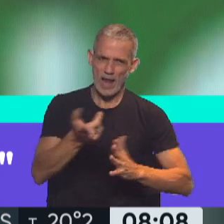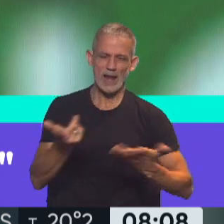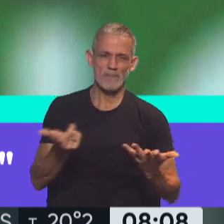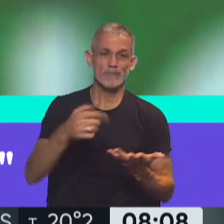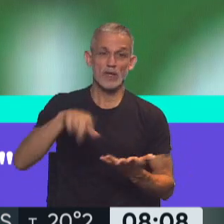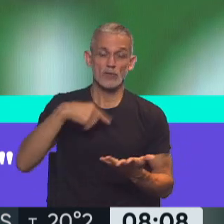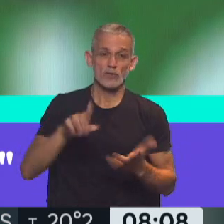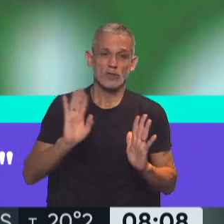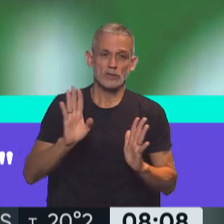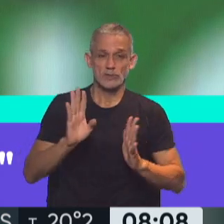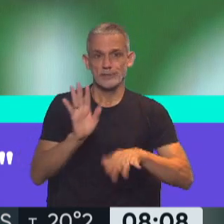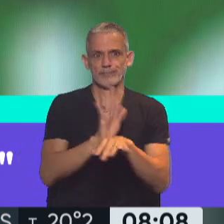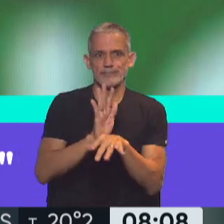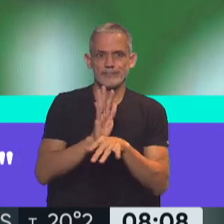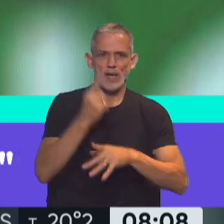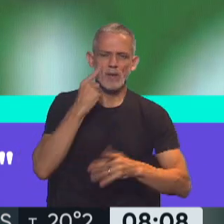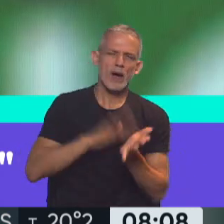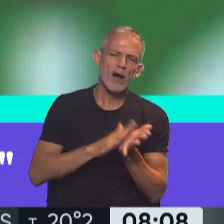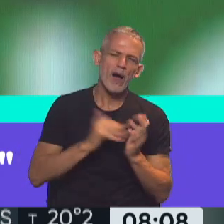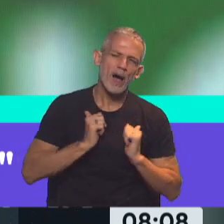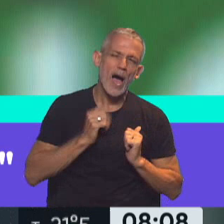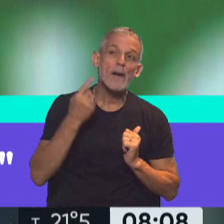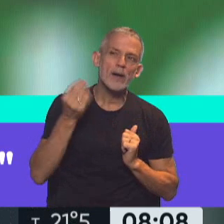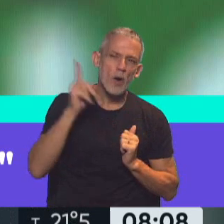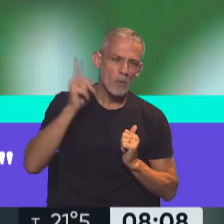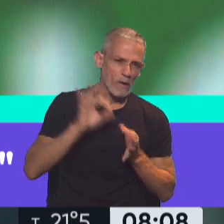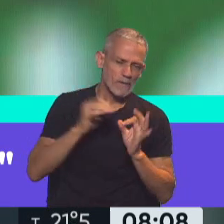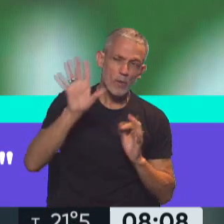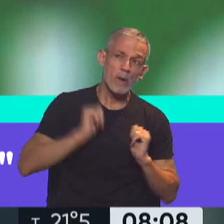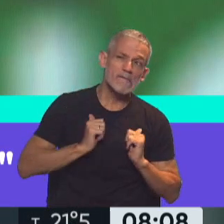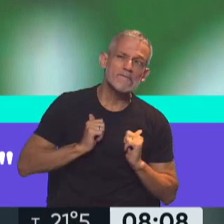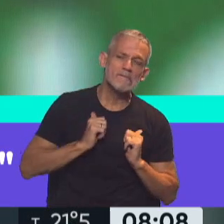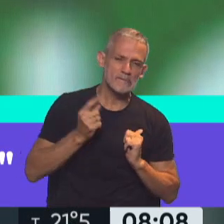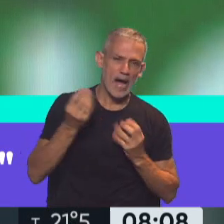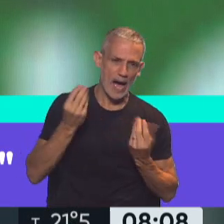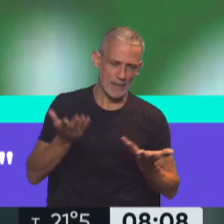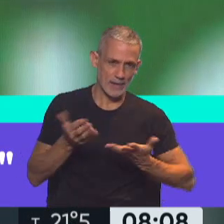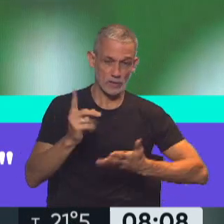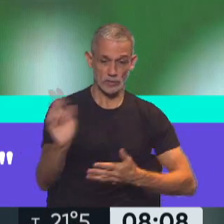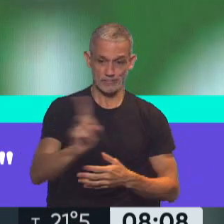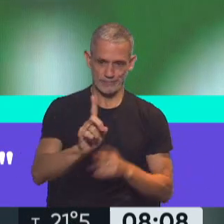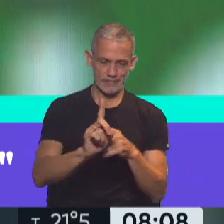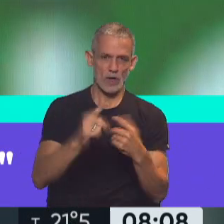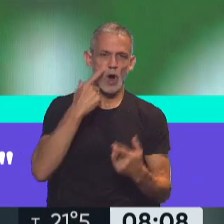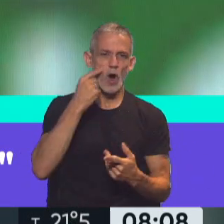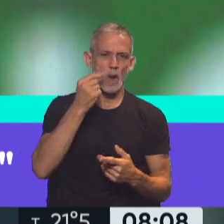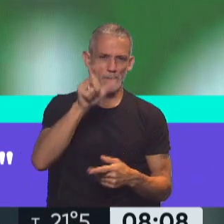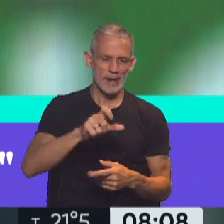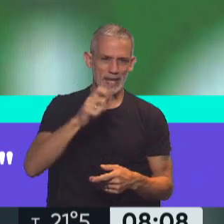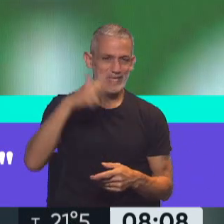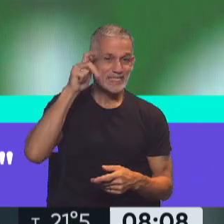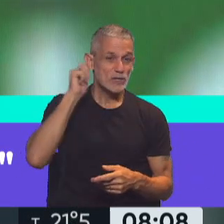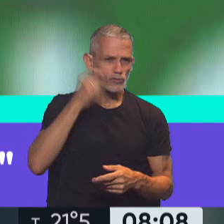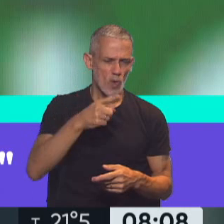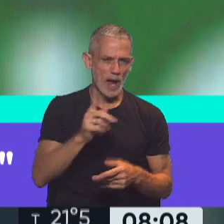Tenemos una suerte de conejito de India, ¿no? Como para estudiar un poco de qué se trata, porque se sabe muy poco de Omicron. Este hombre se